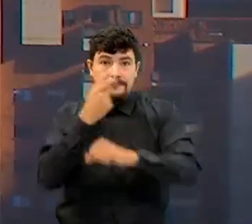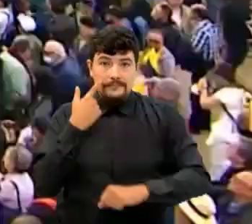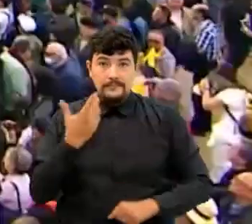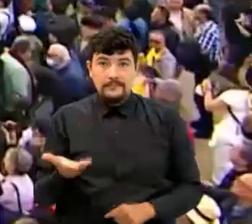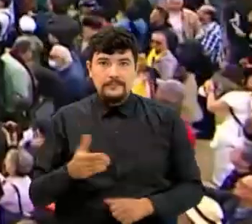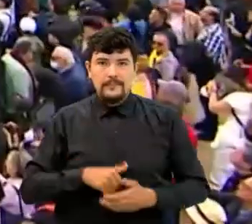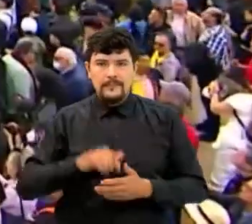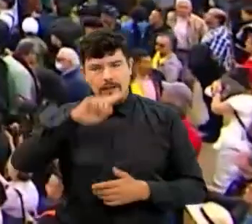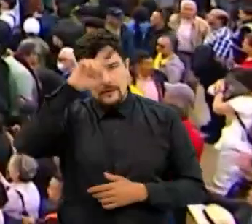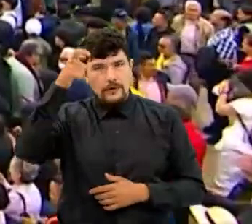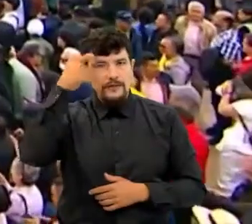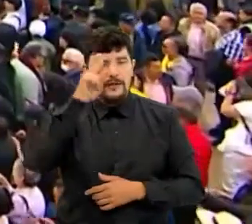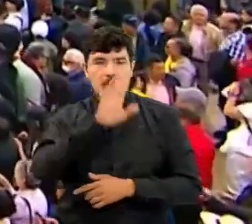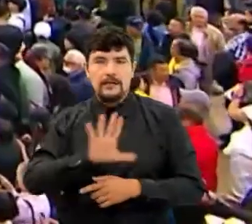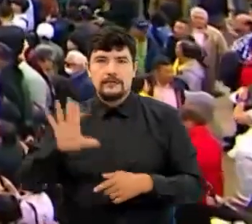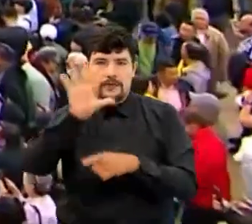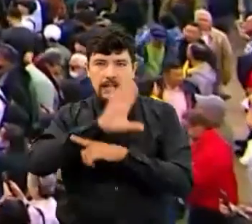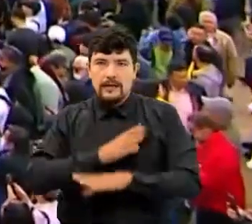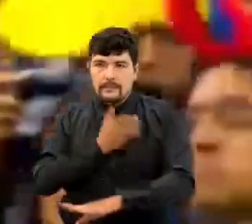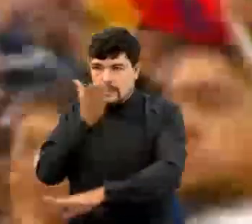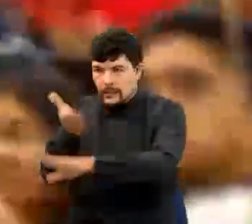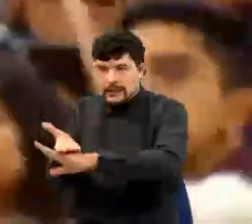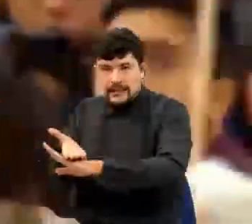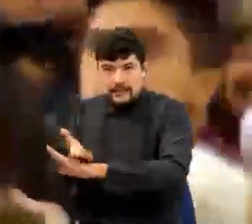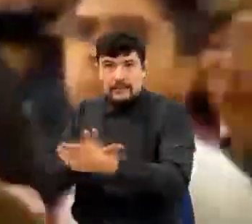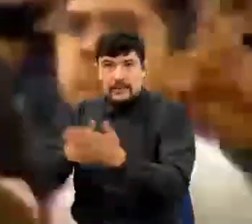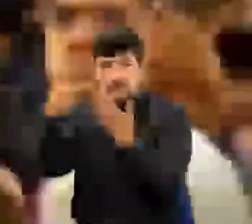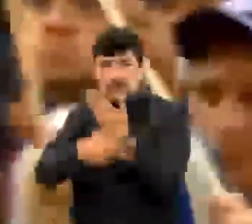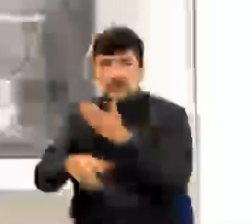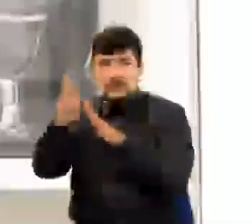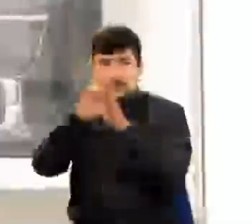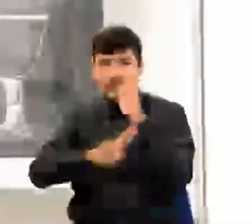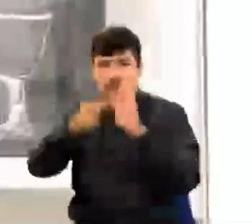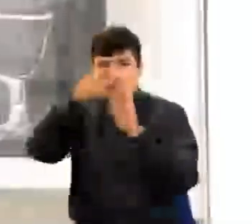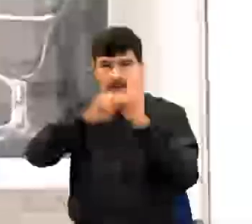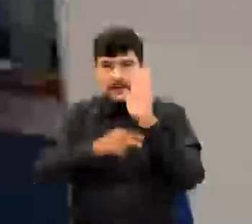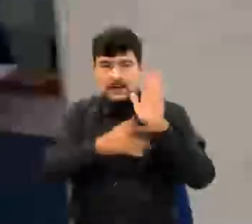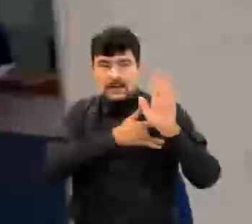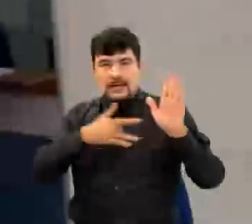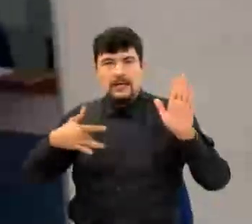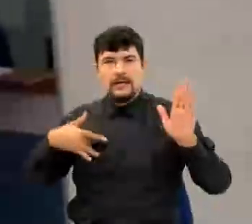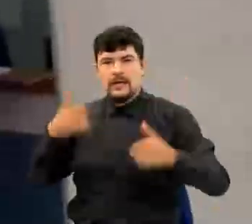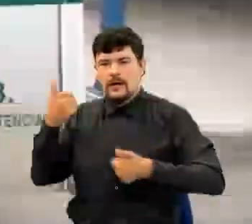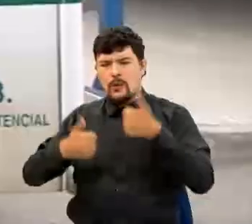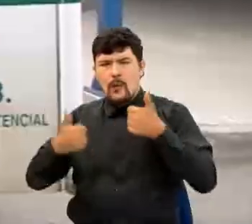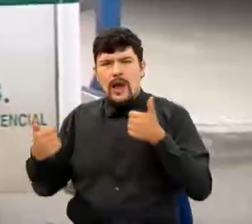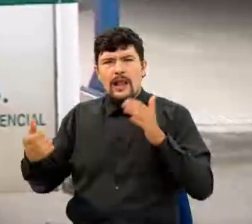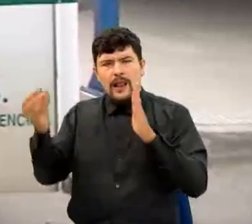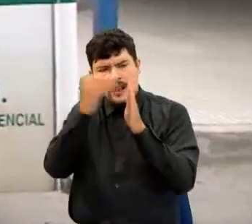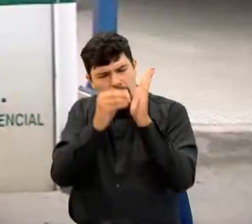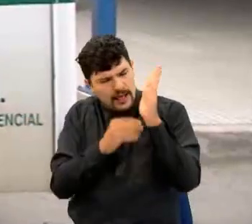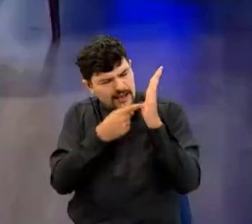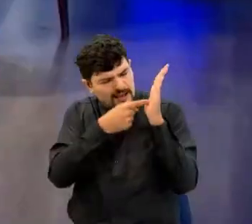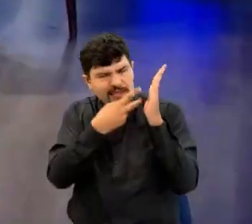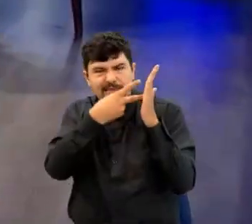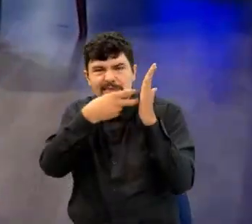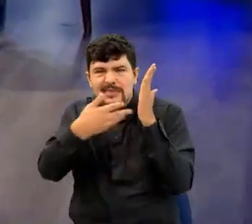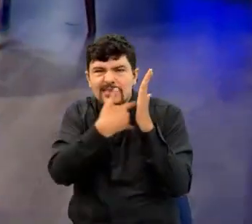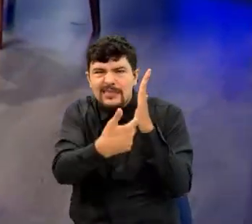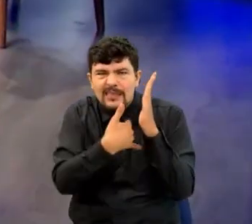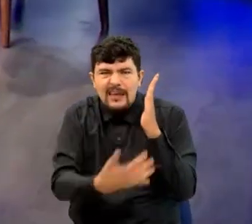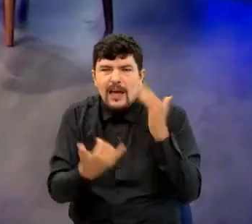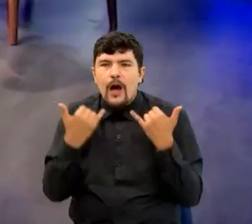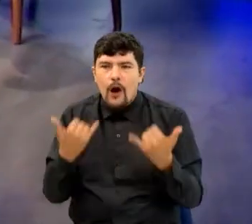El Gobierno Nacional presentó al Congreso de la República el proyecto de reforma a la salud. ¿Cuál es su contenido? Hoy en Oriente Noticias